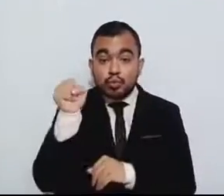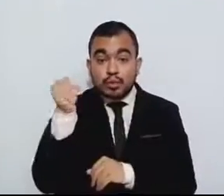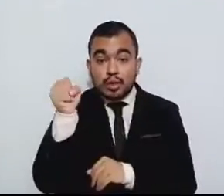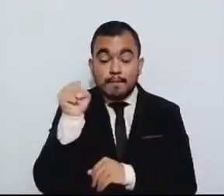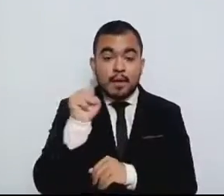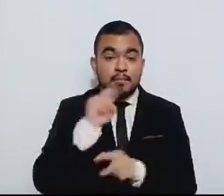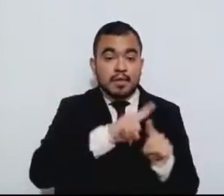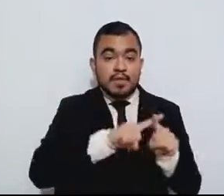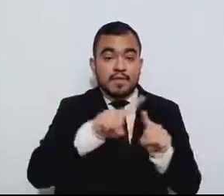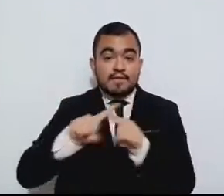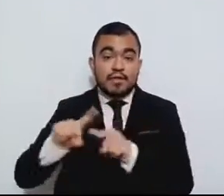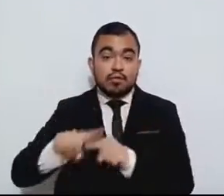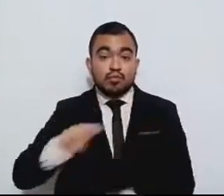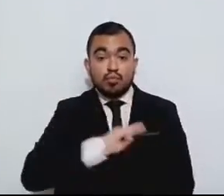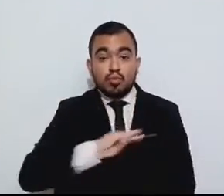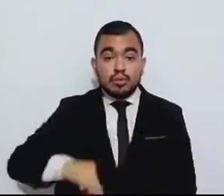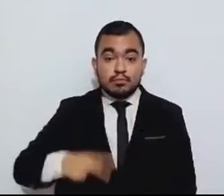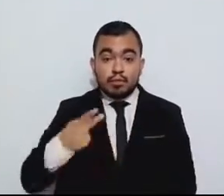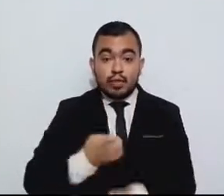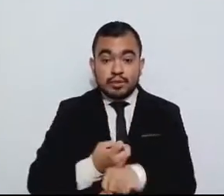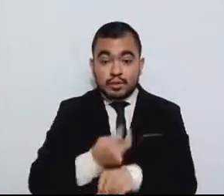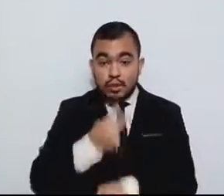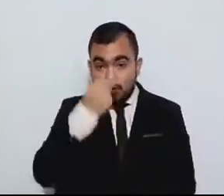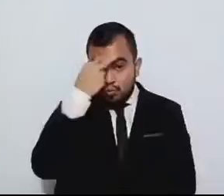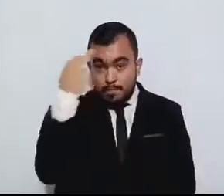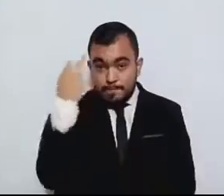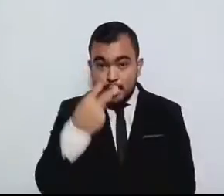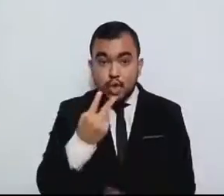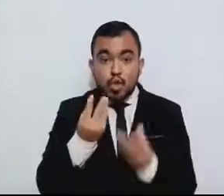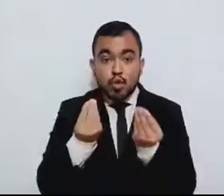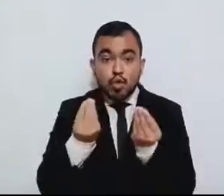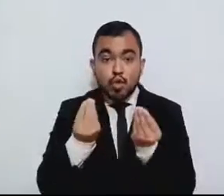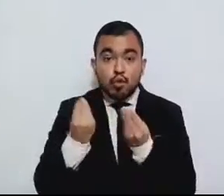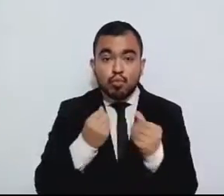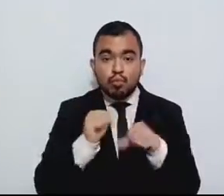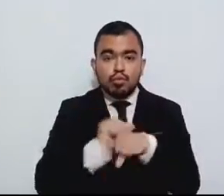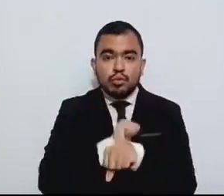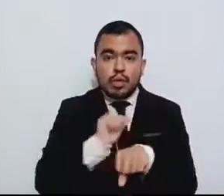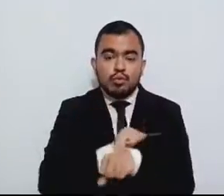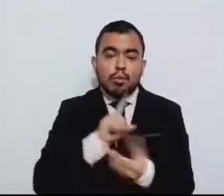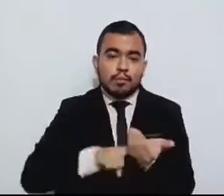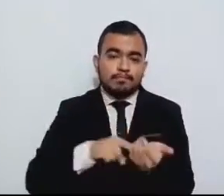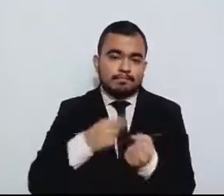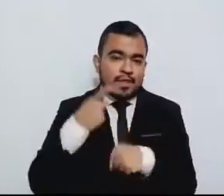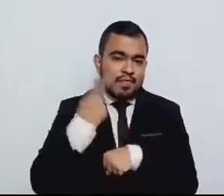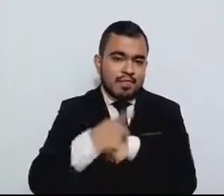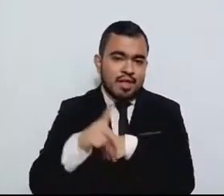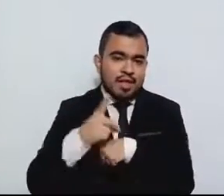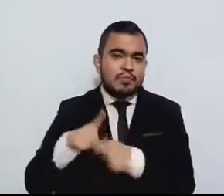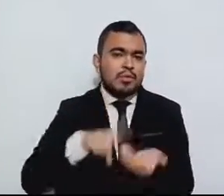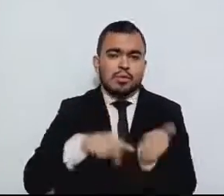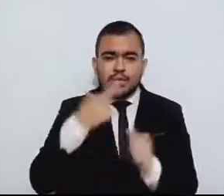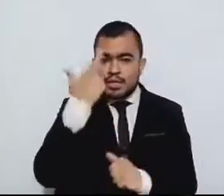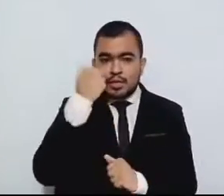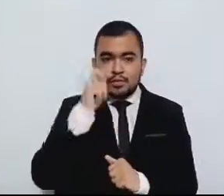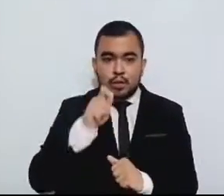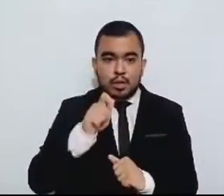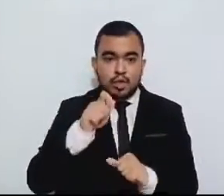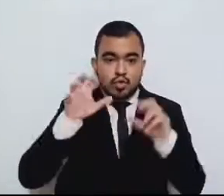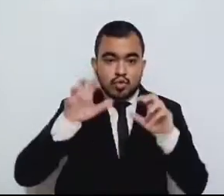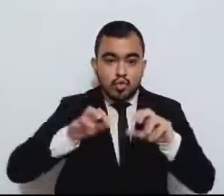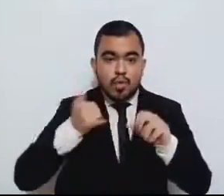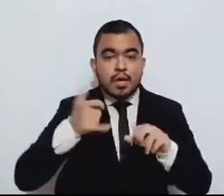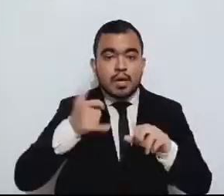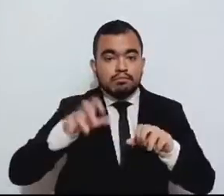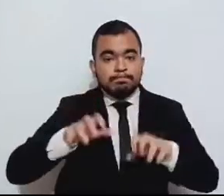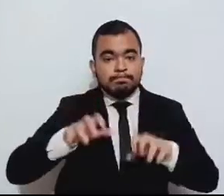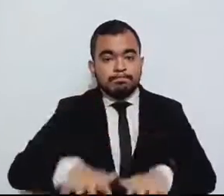entidad, muchos automóviles sufrieron graves daños a causa de las lluvias e inundaciones y otros tantos perdieron